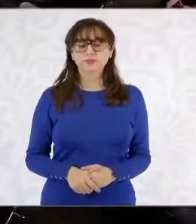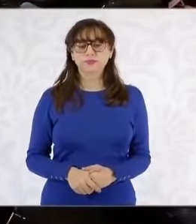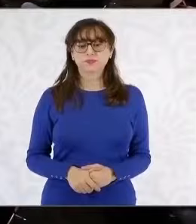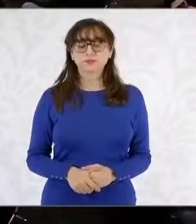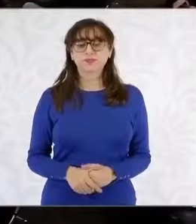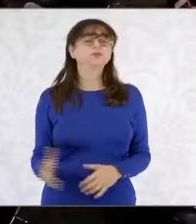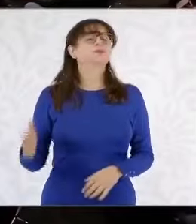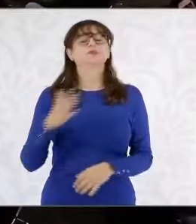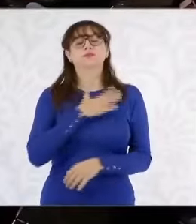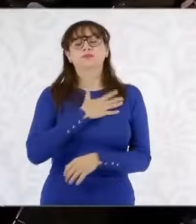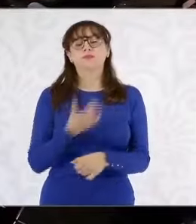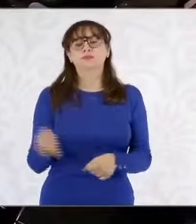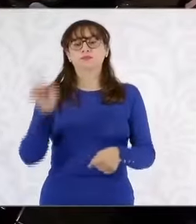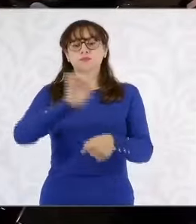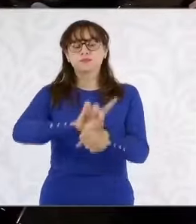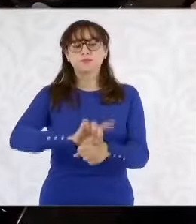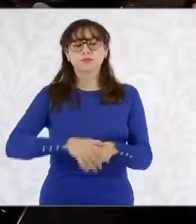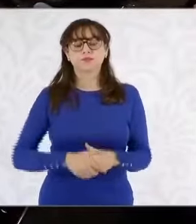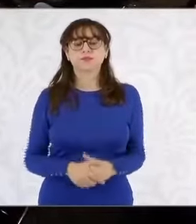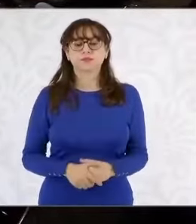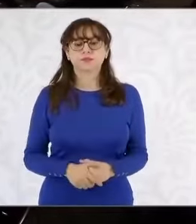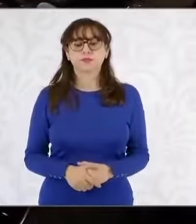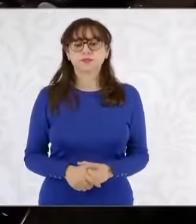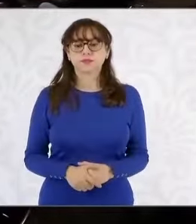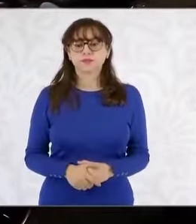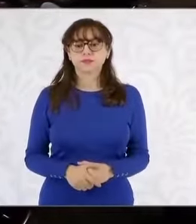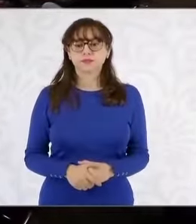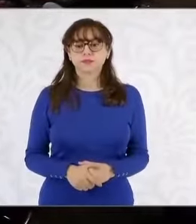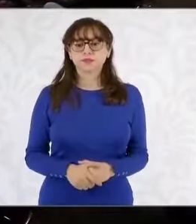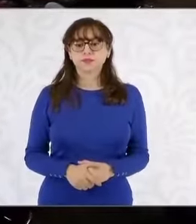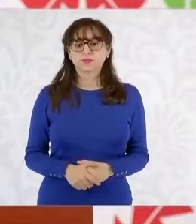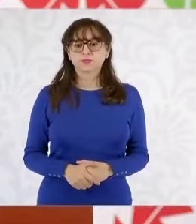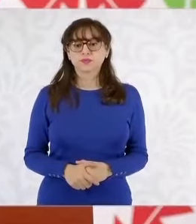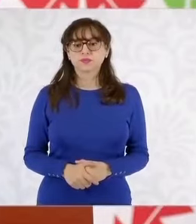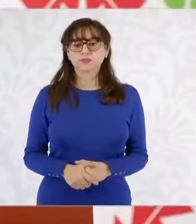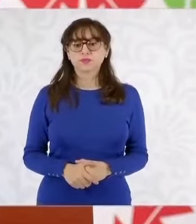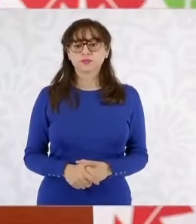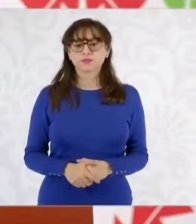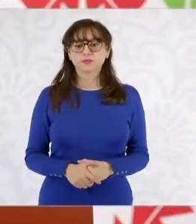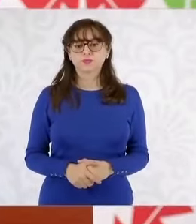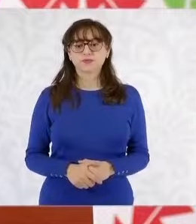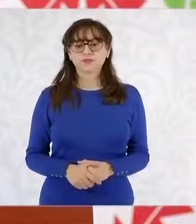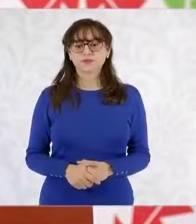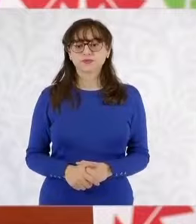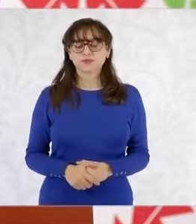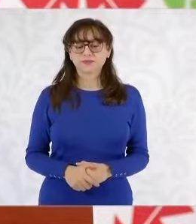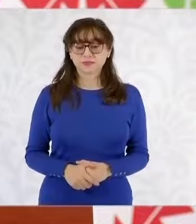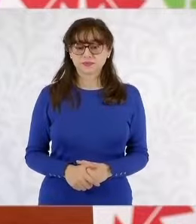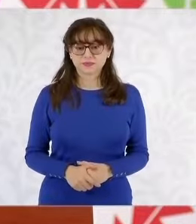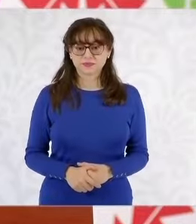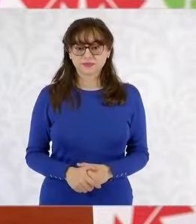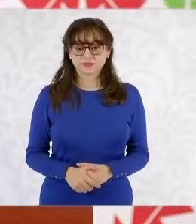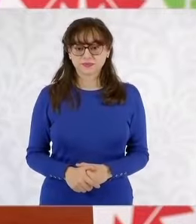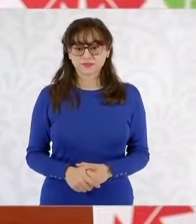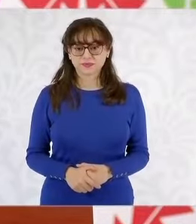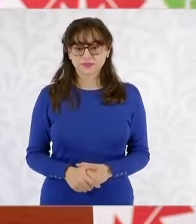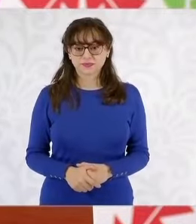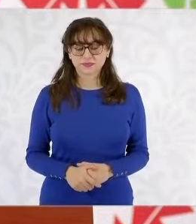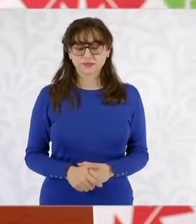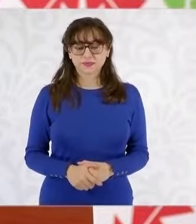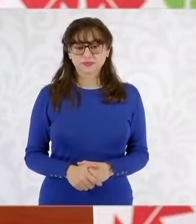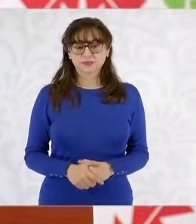Buenos días. A ver, en el momento en que la audiencia correspondiente,